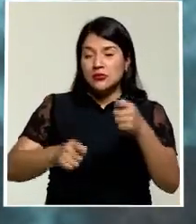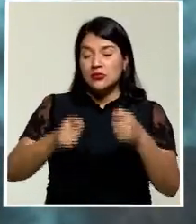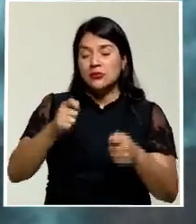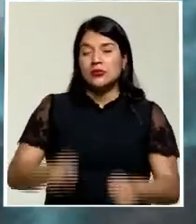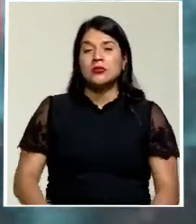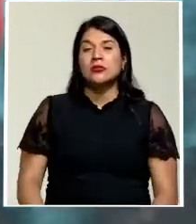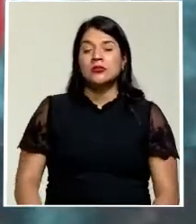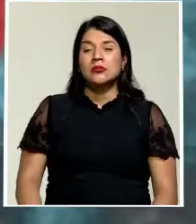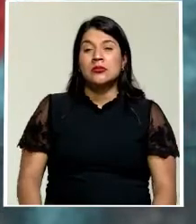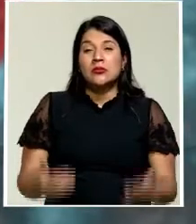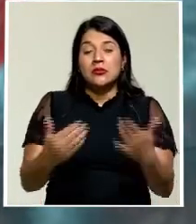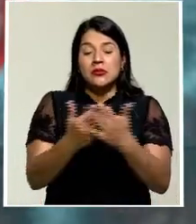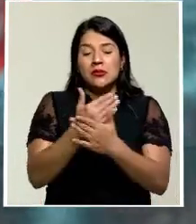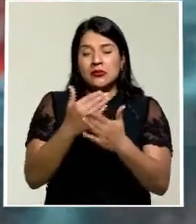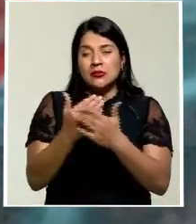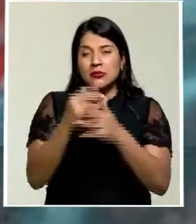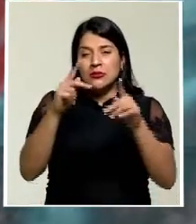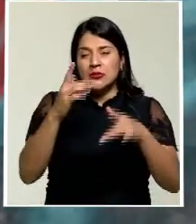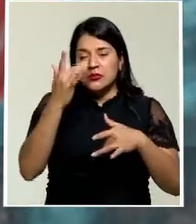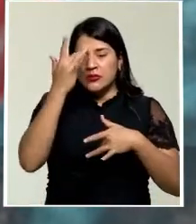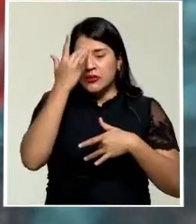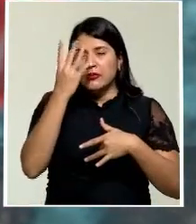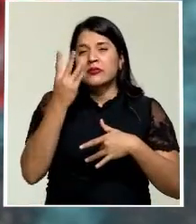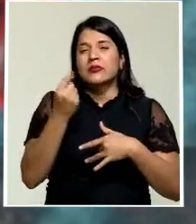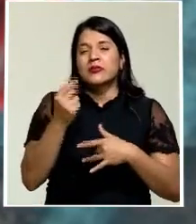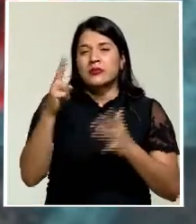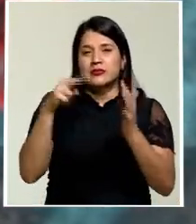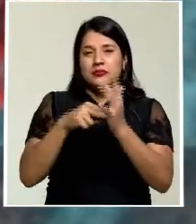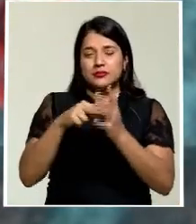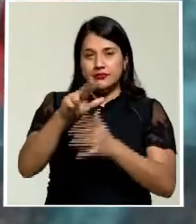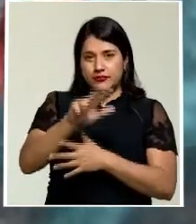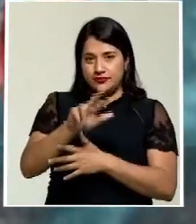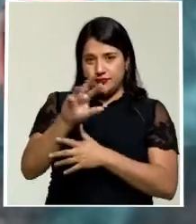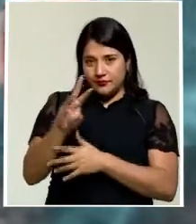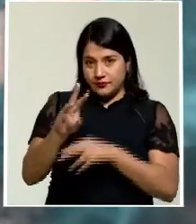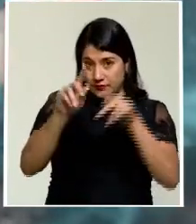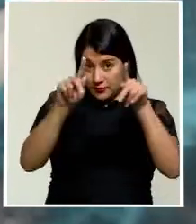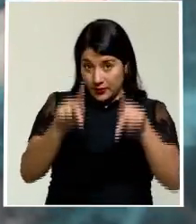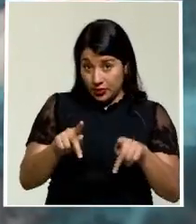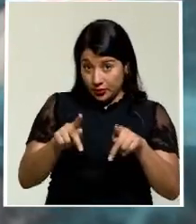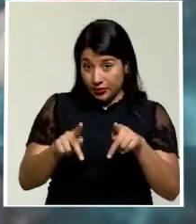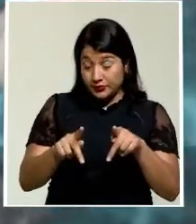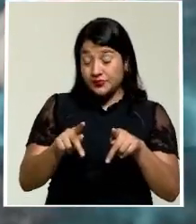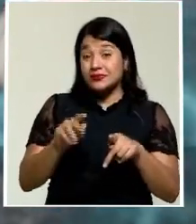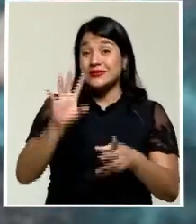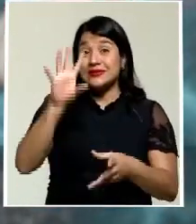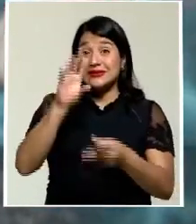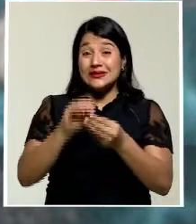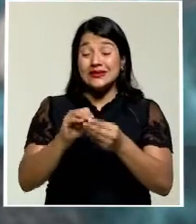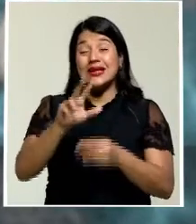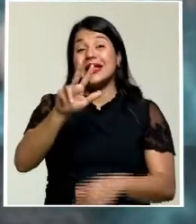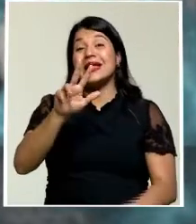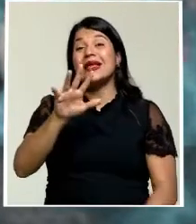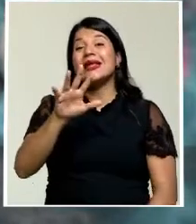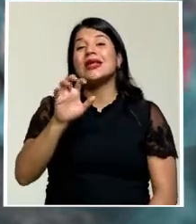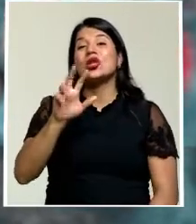Los nuevos contagios son 2.036 para un total de 530